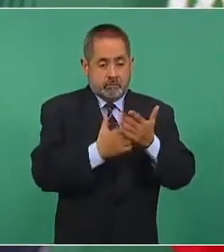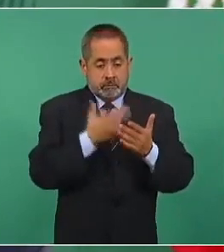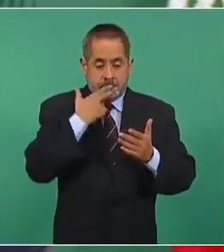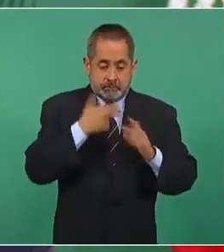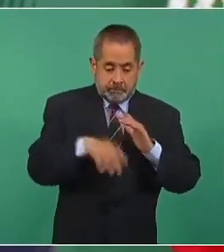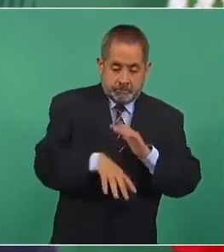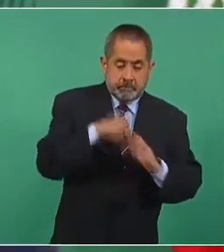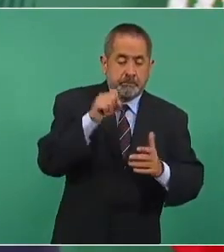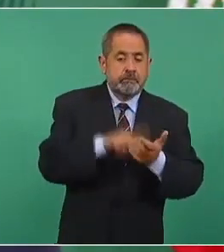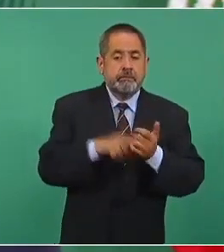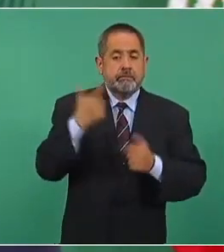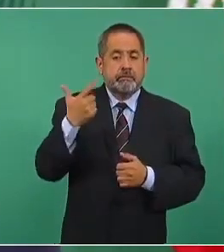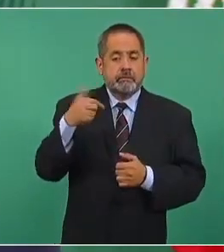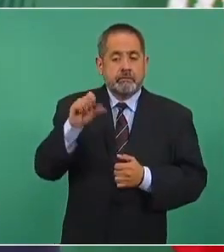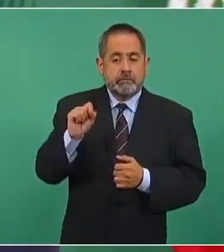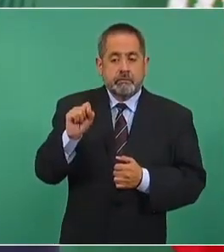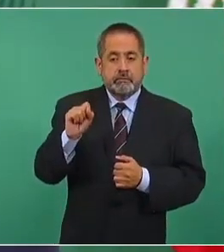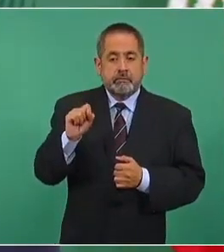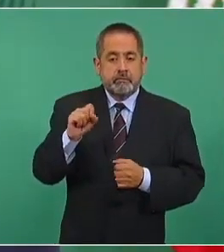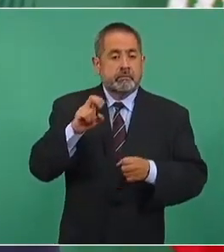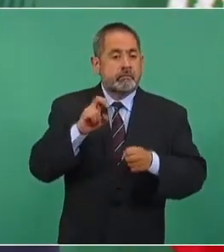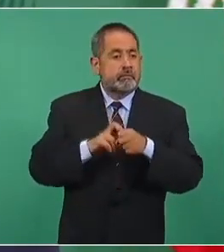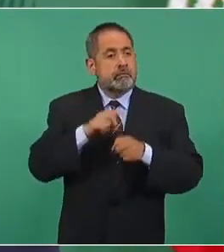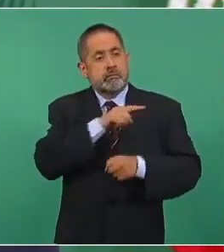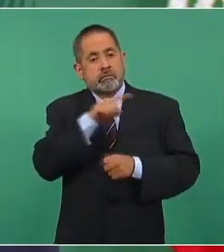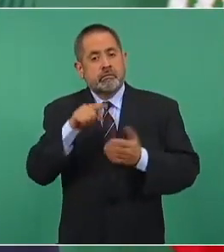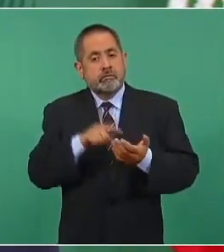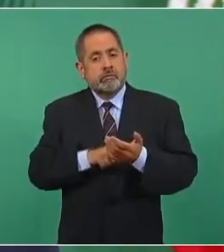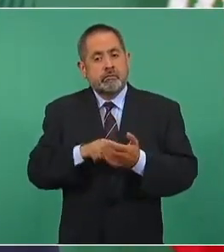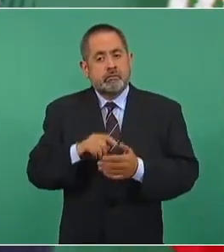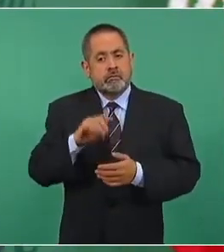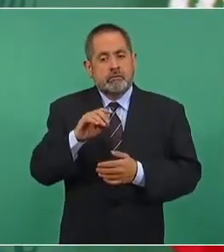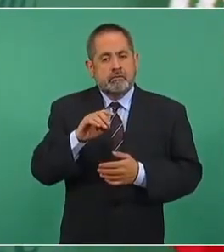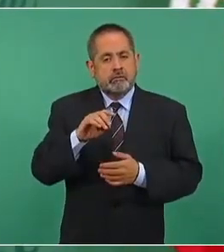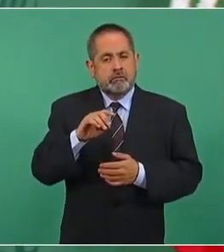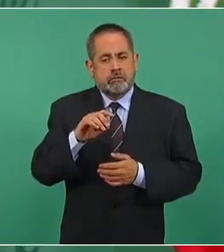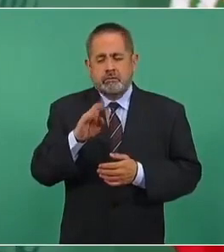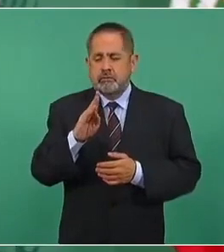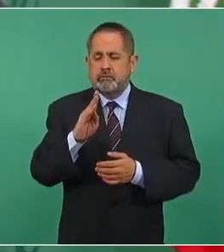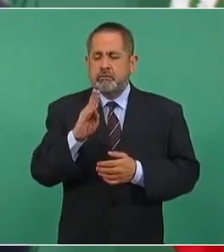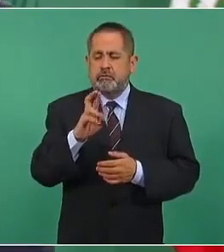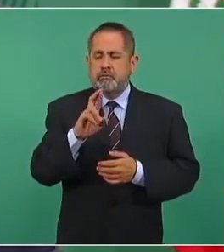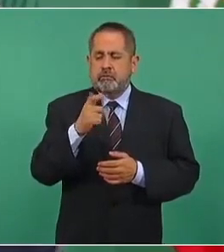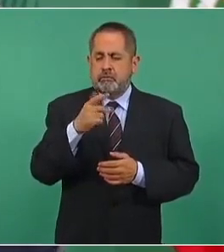en Burgos, a Repsol.